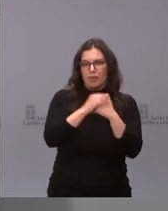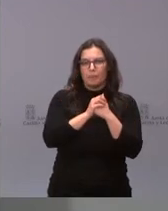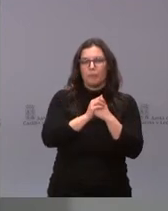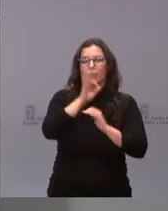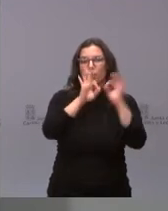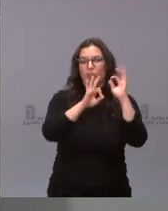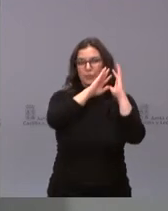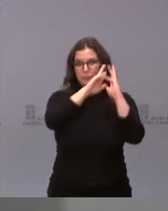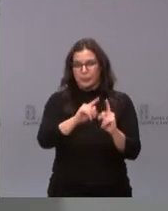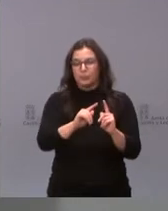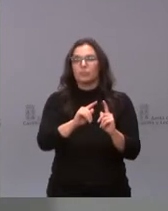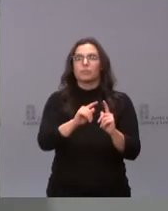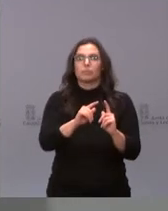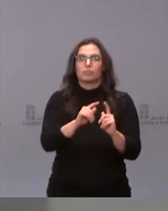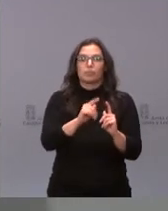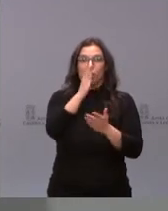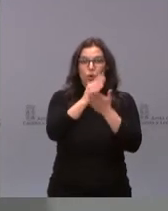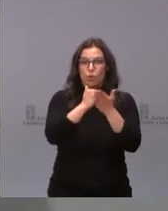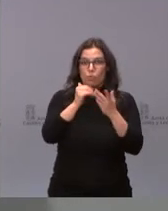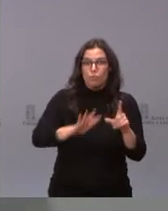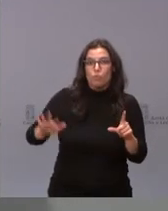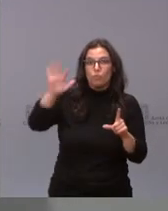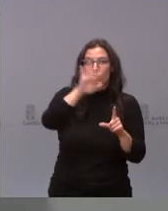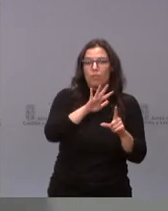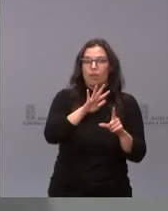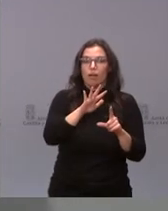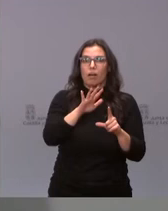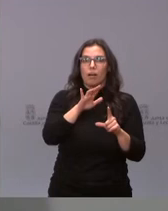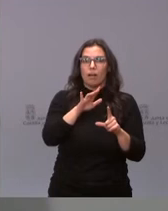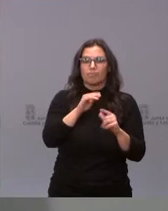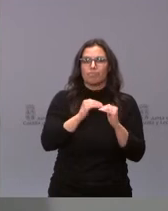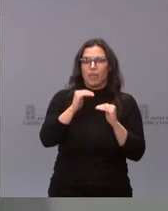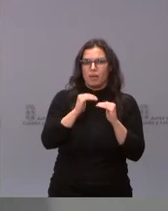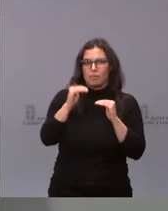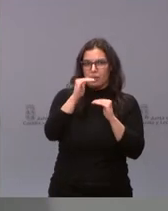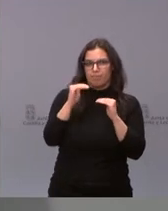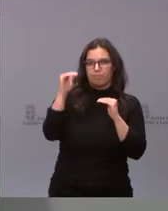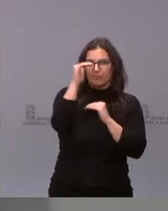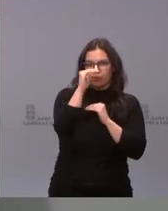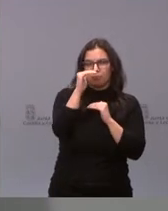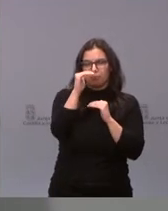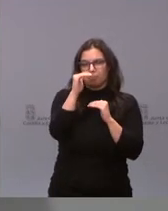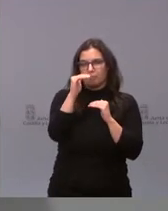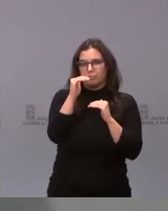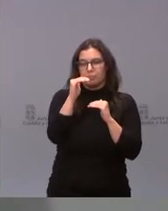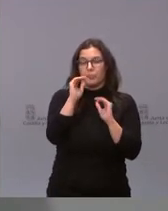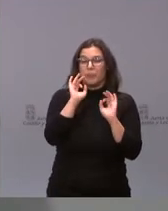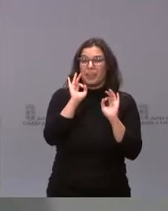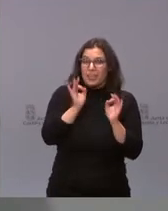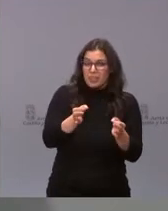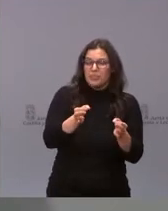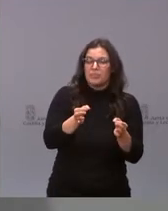acumulada en nuestra comunidad continúa incrementándose. Si bien es cierto